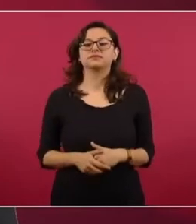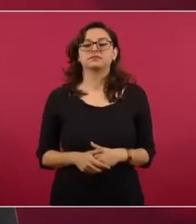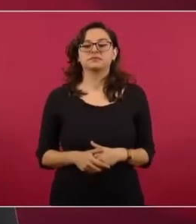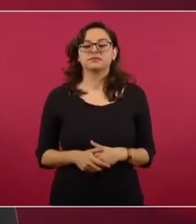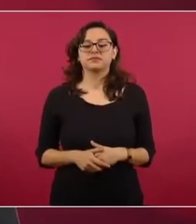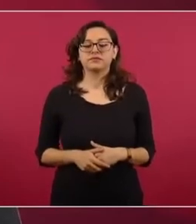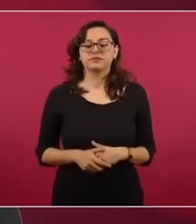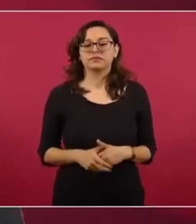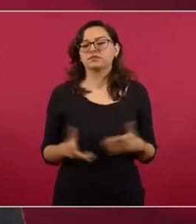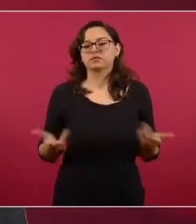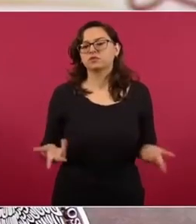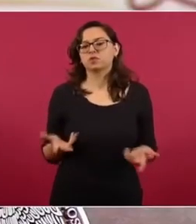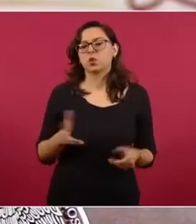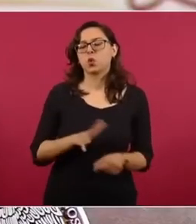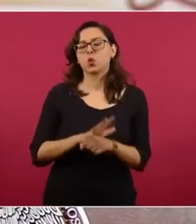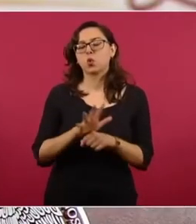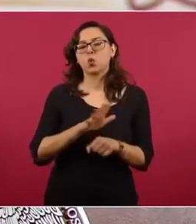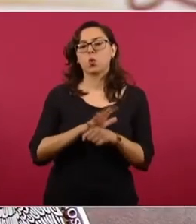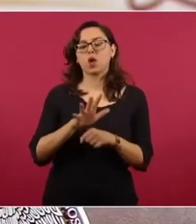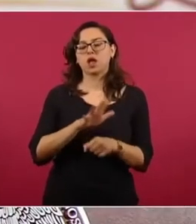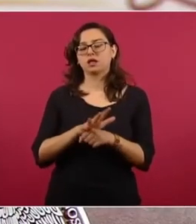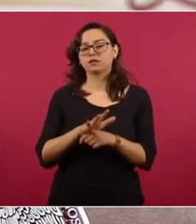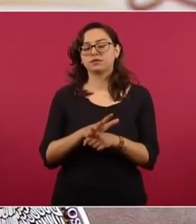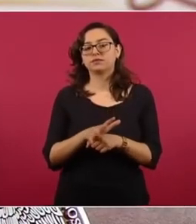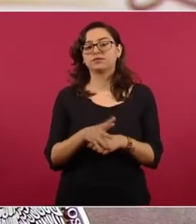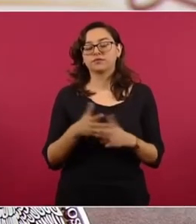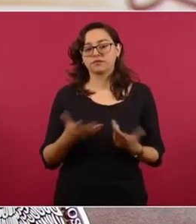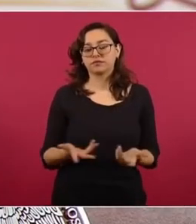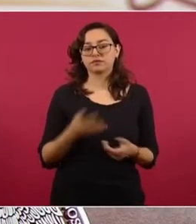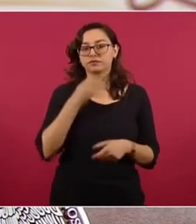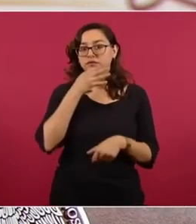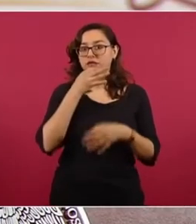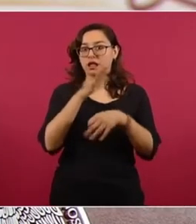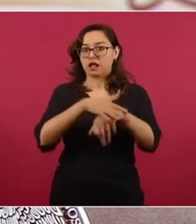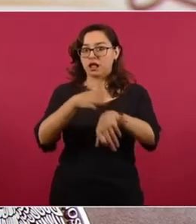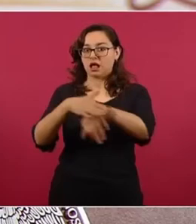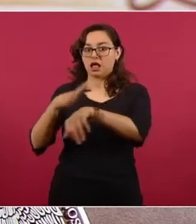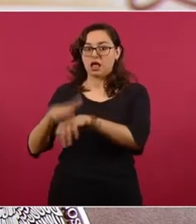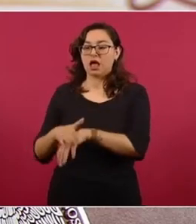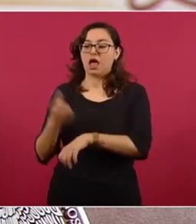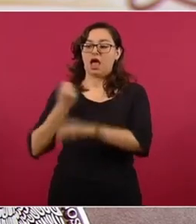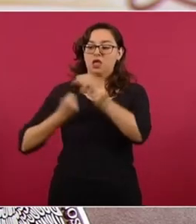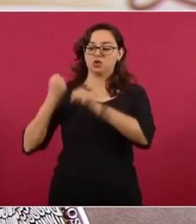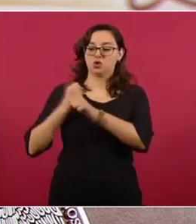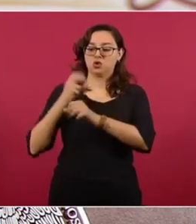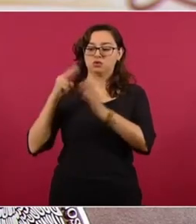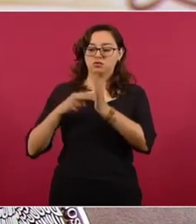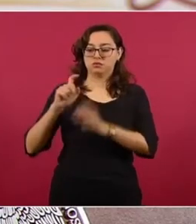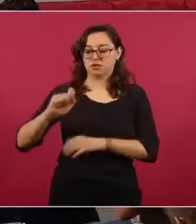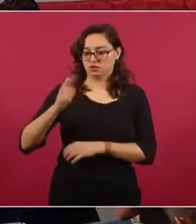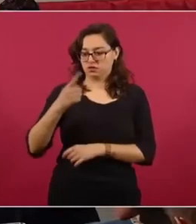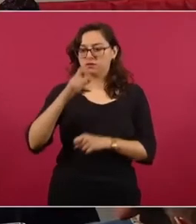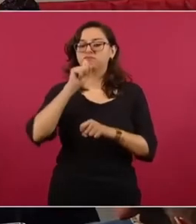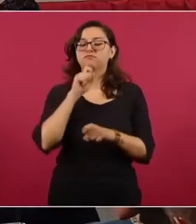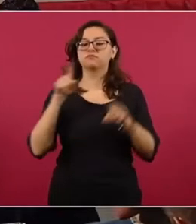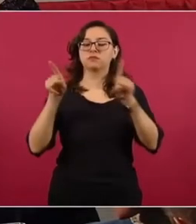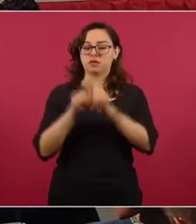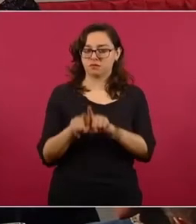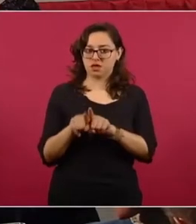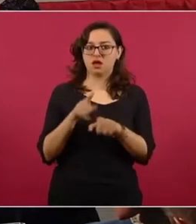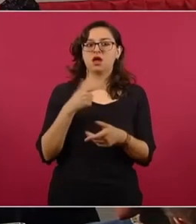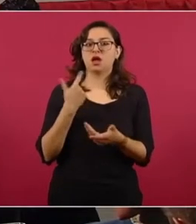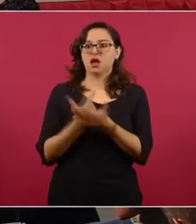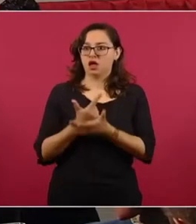alerta máxima, que se suma a otra que ya se había emitido en octubre de 2021, es ahora porque además